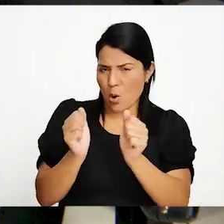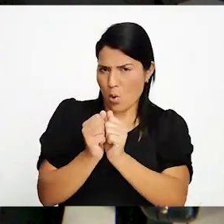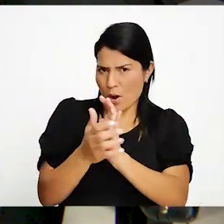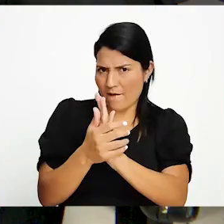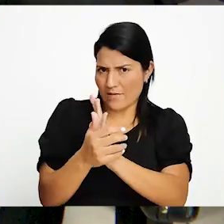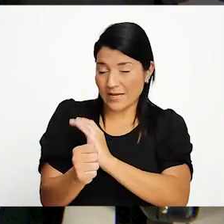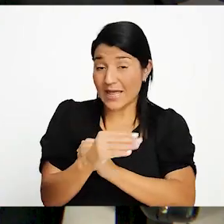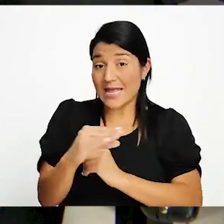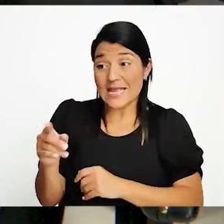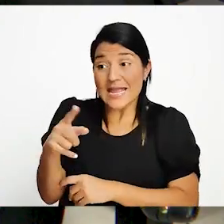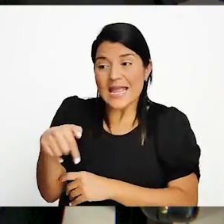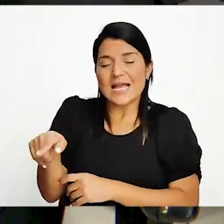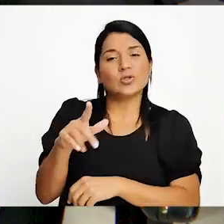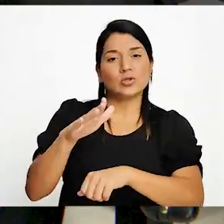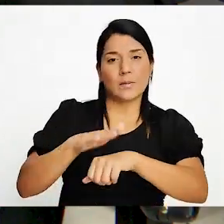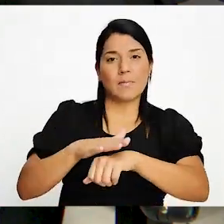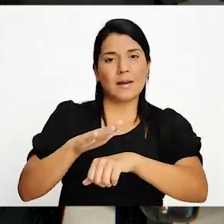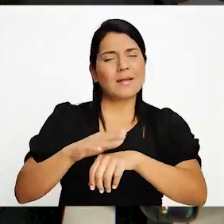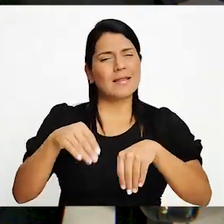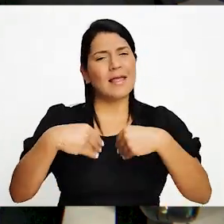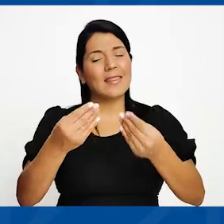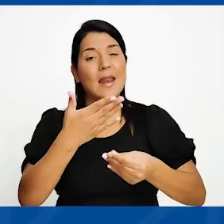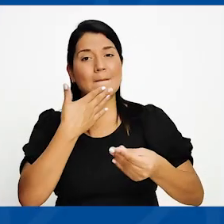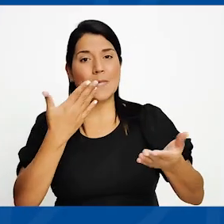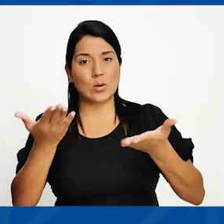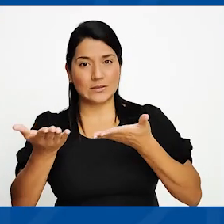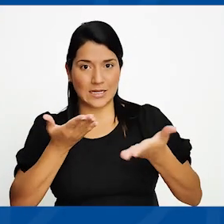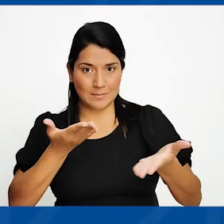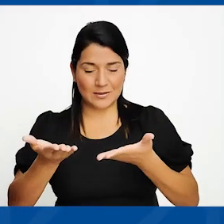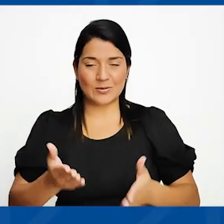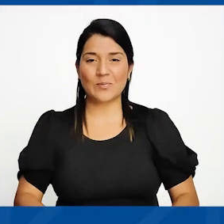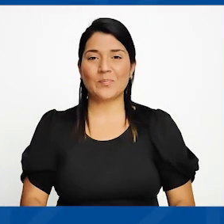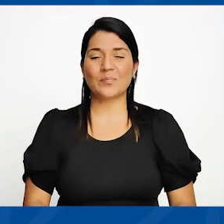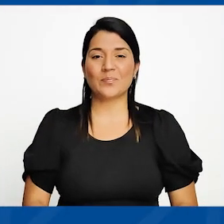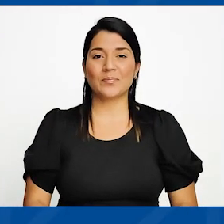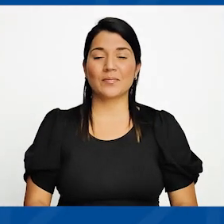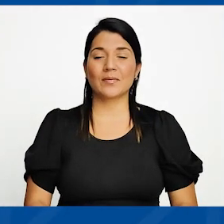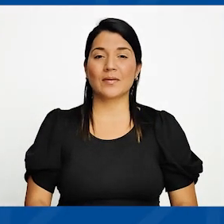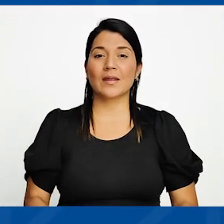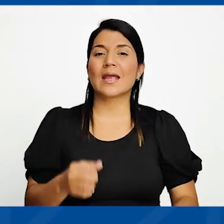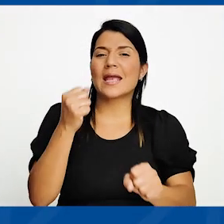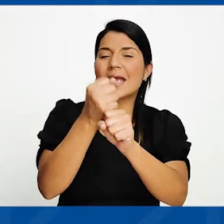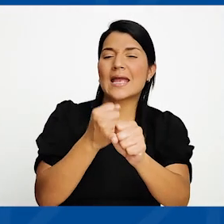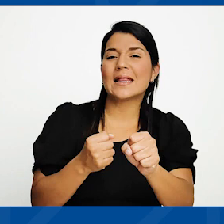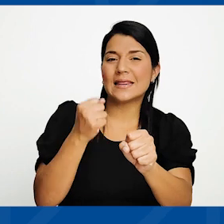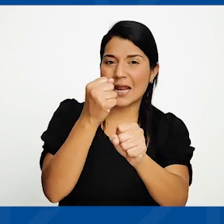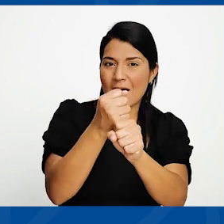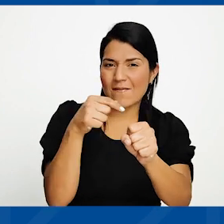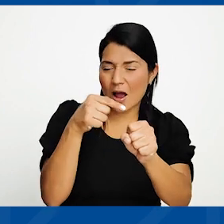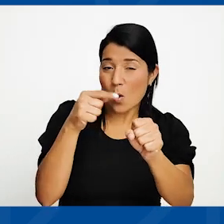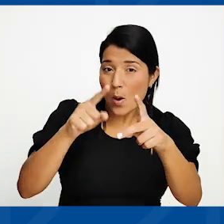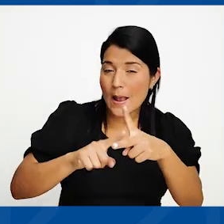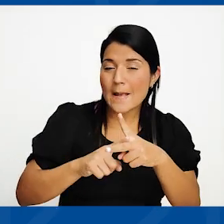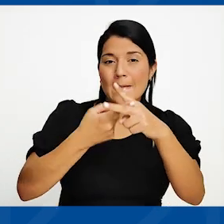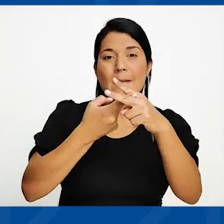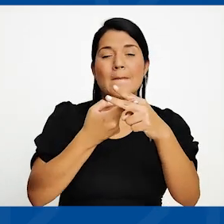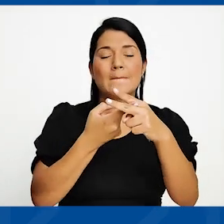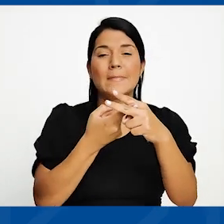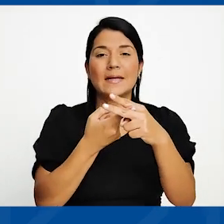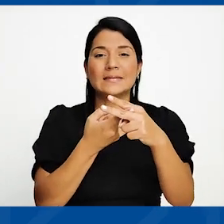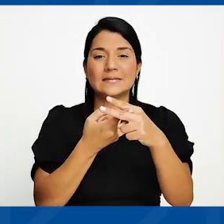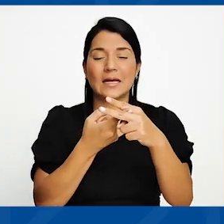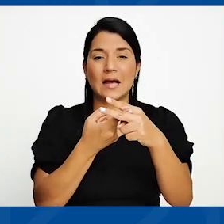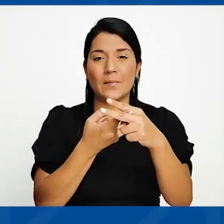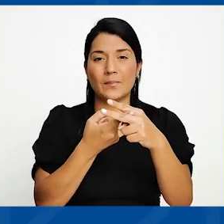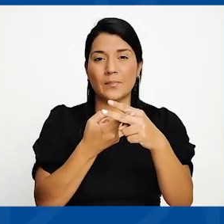vengan a brindar un mejor servicio. Básicamente el trabajo inicia con una labor de revisión de nóminas,